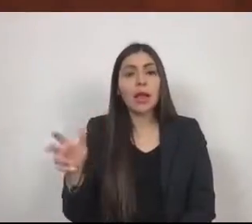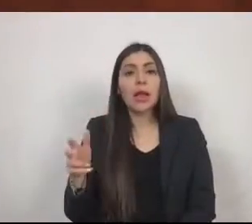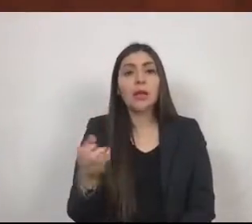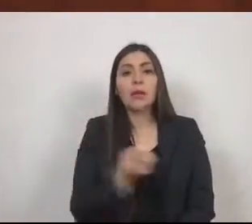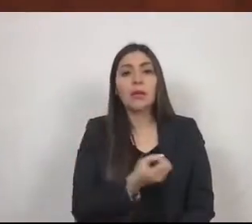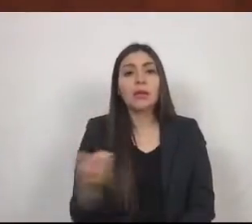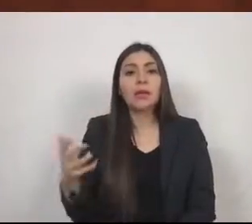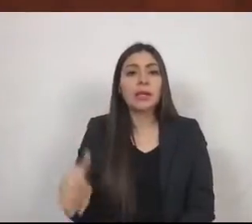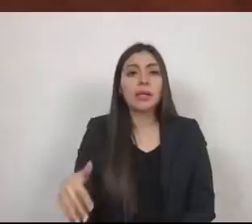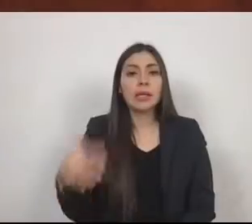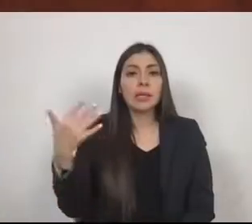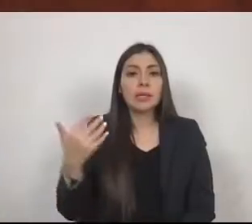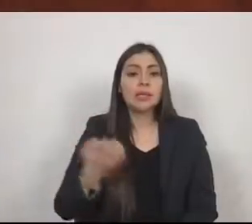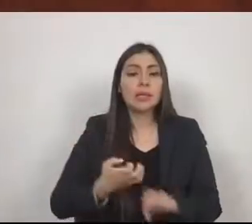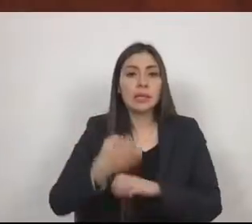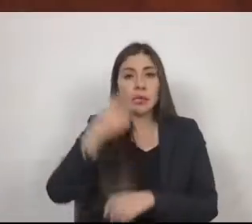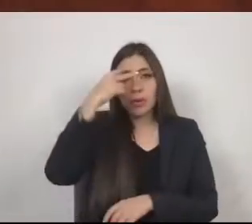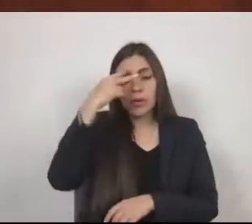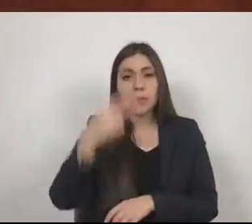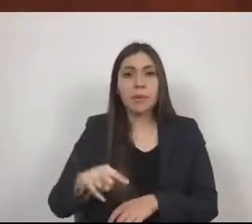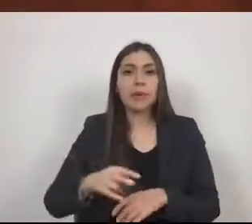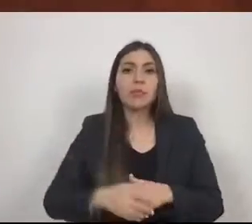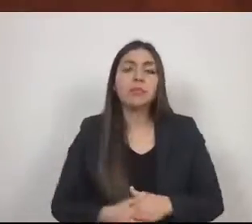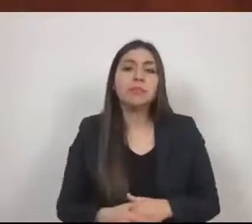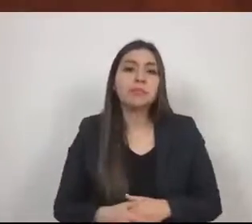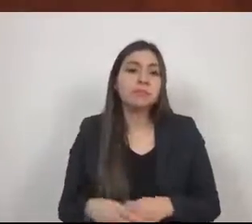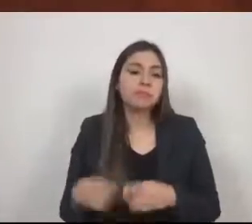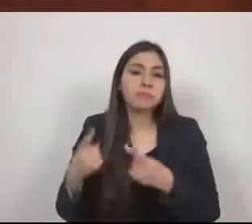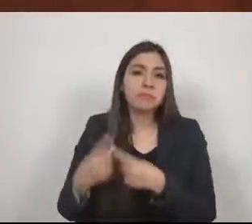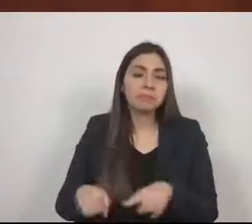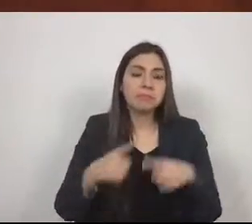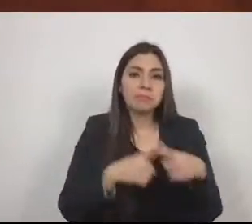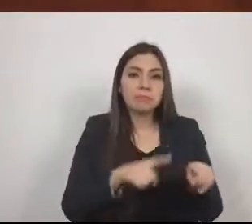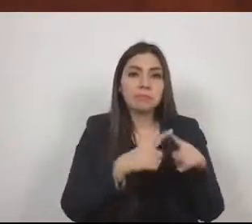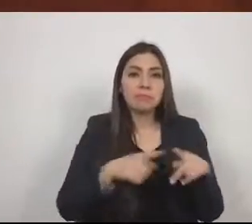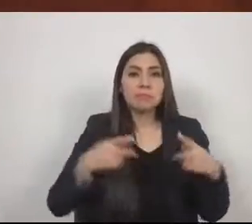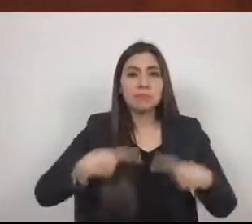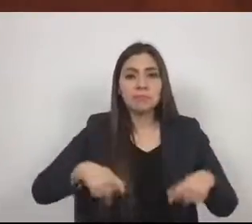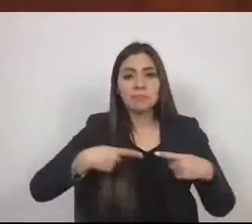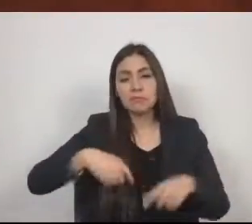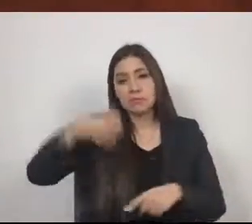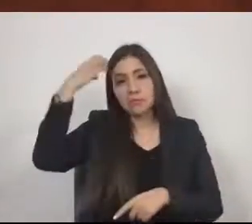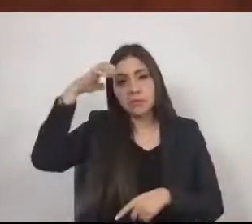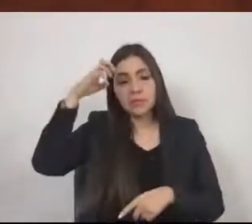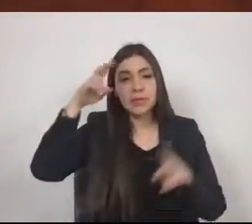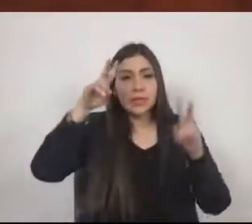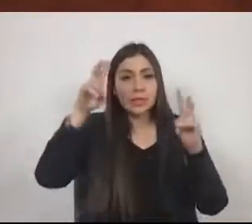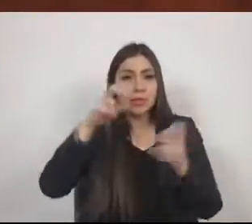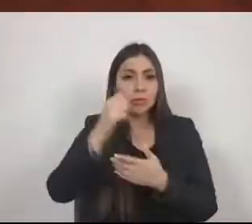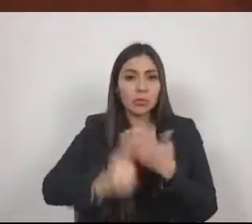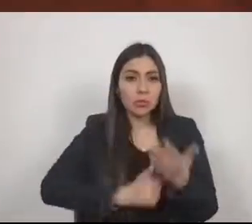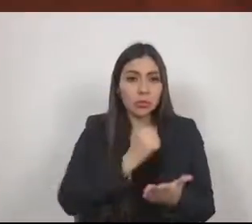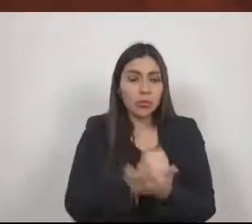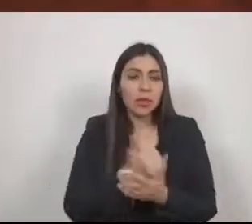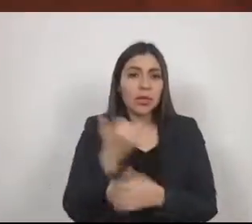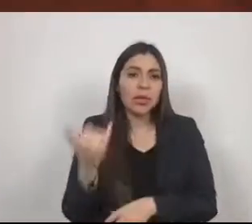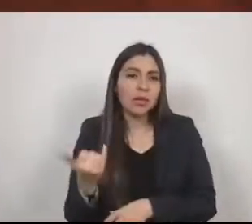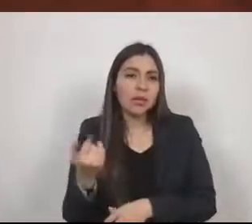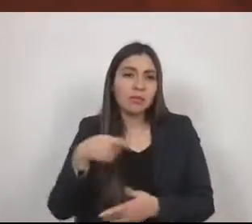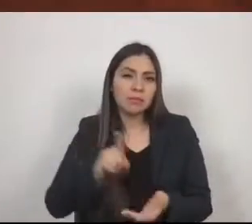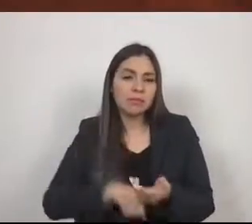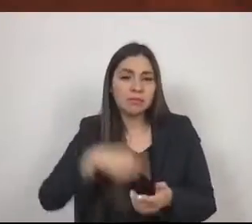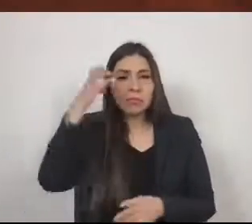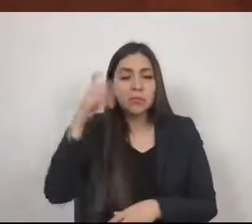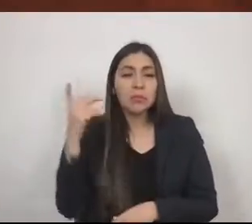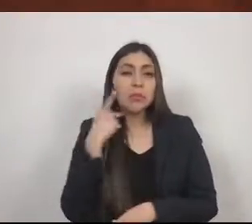de México. Diversos actores políticos y expertos urbanistas coinciden en que el Fondo Metropolitano